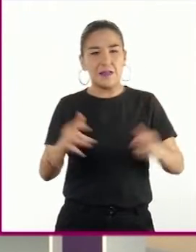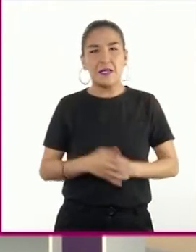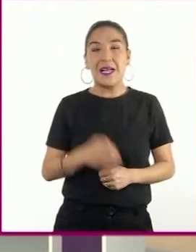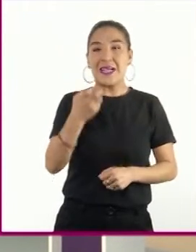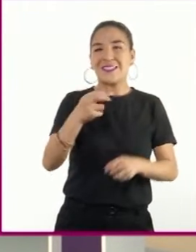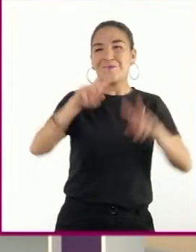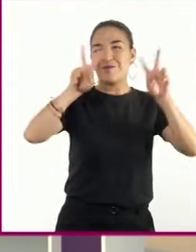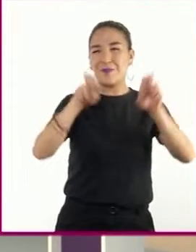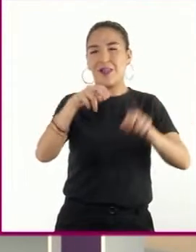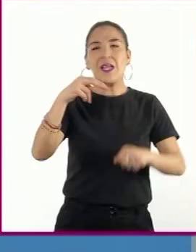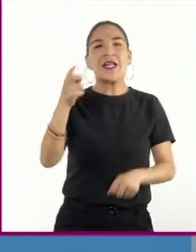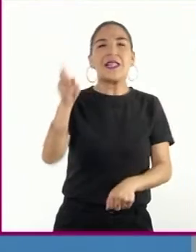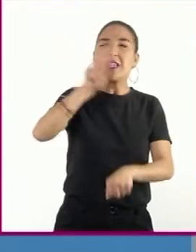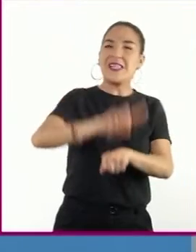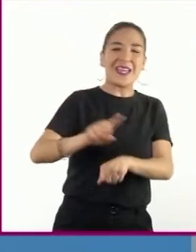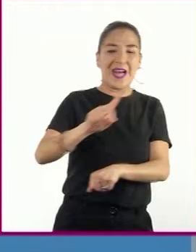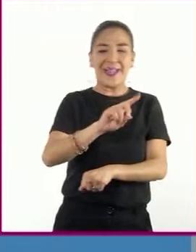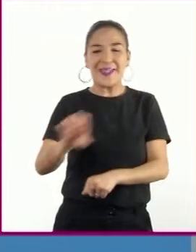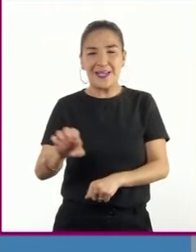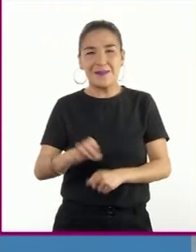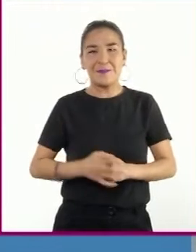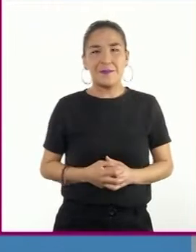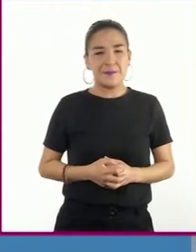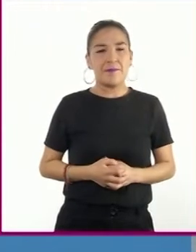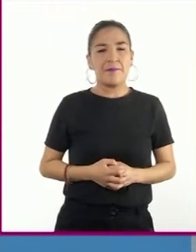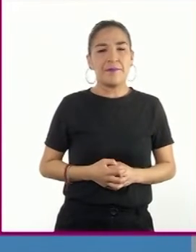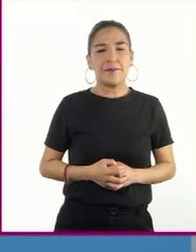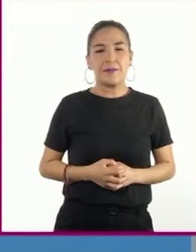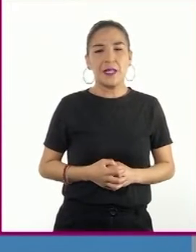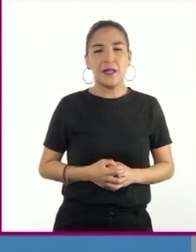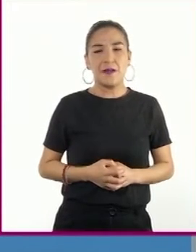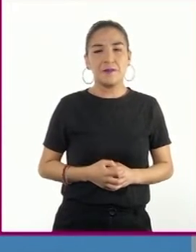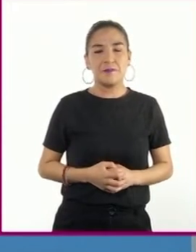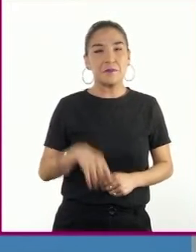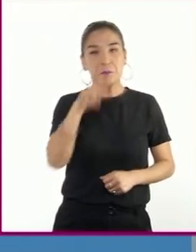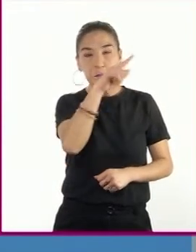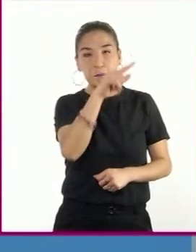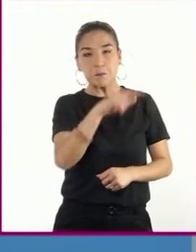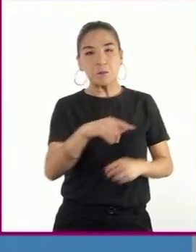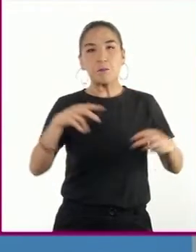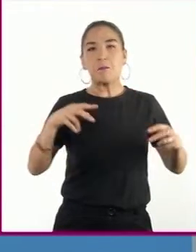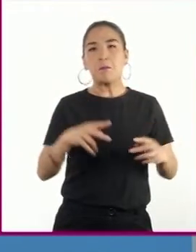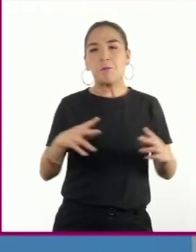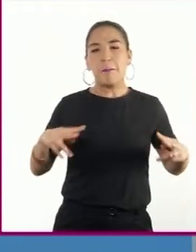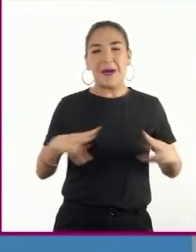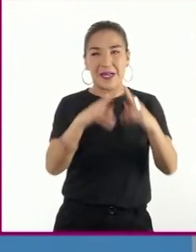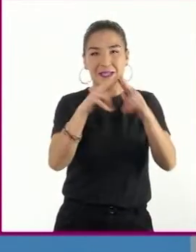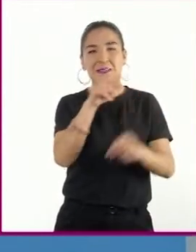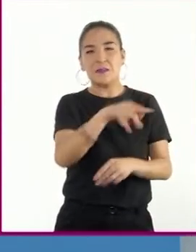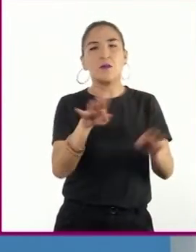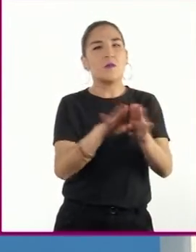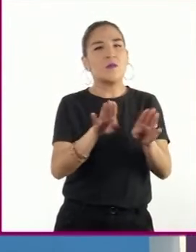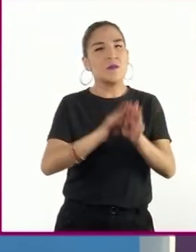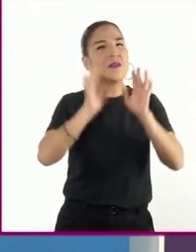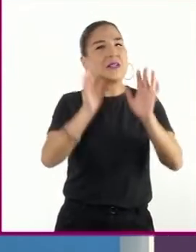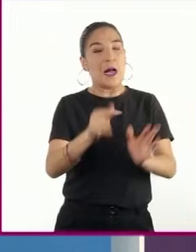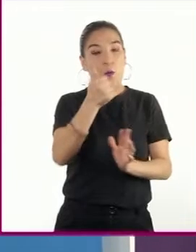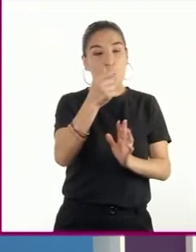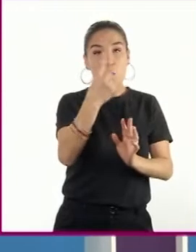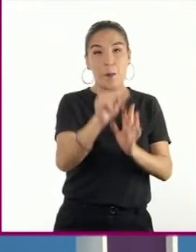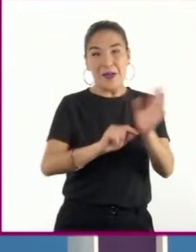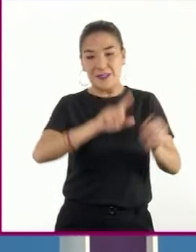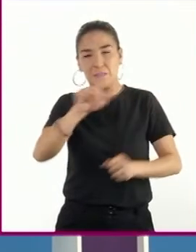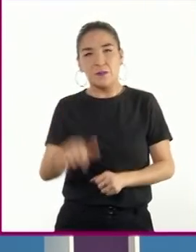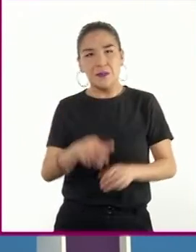D. Un mes después, París fue liberada por la resistencia francesa y las fuerzas